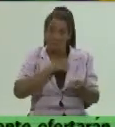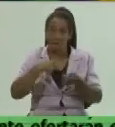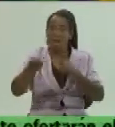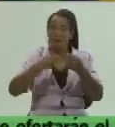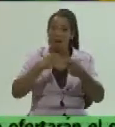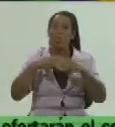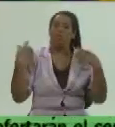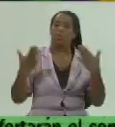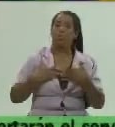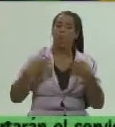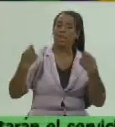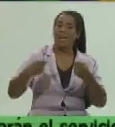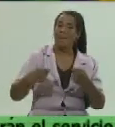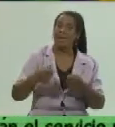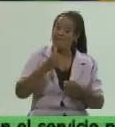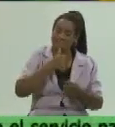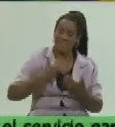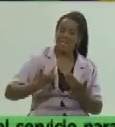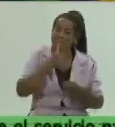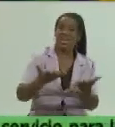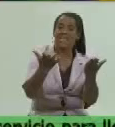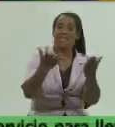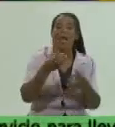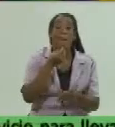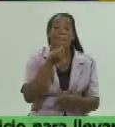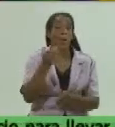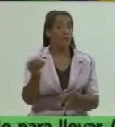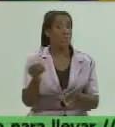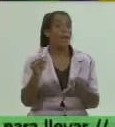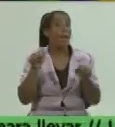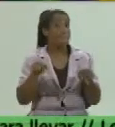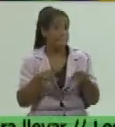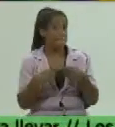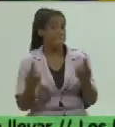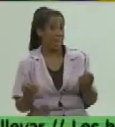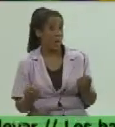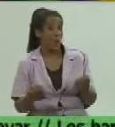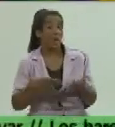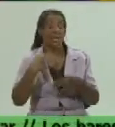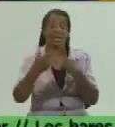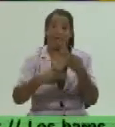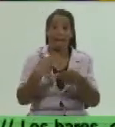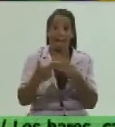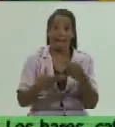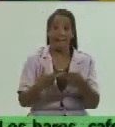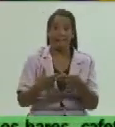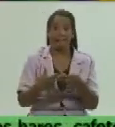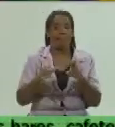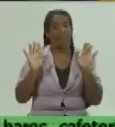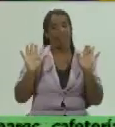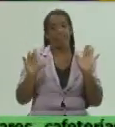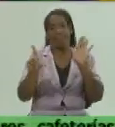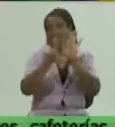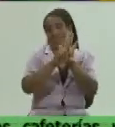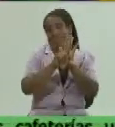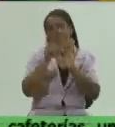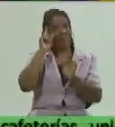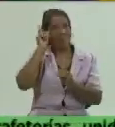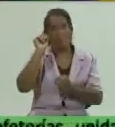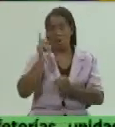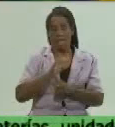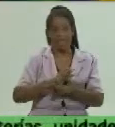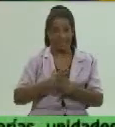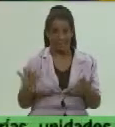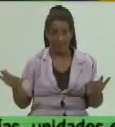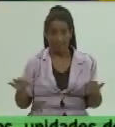de facilitar esa posibilidad y de que se haga como se expresó aquí acorde a esta política las normas las leyes que